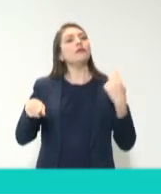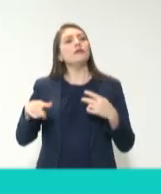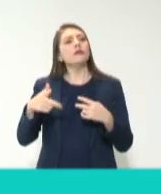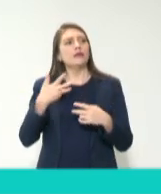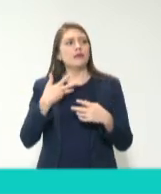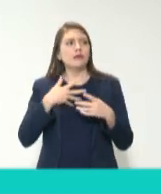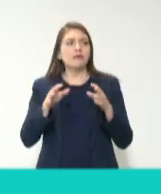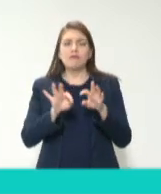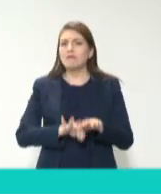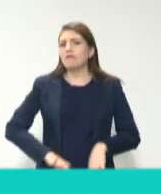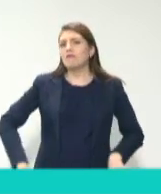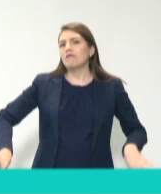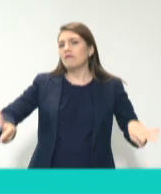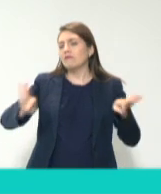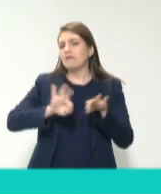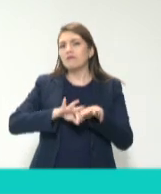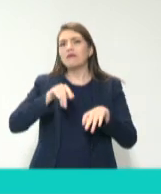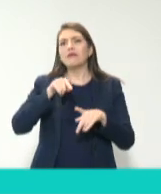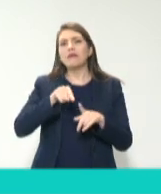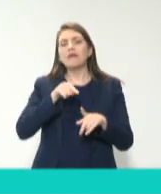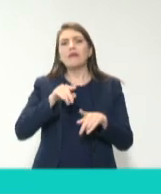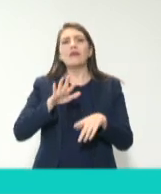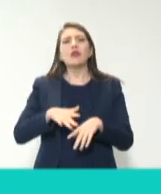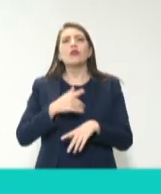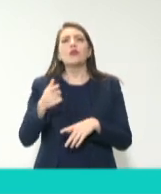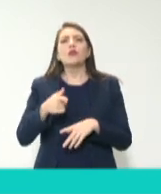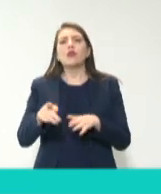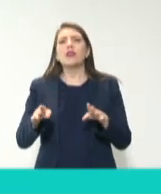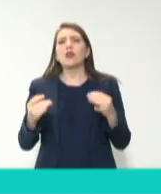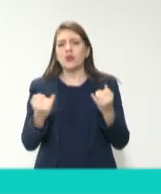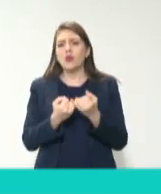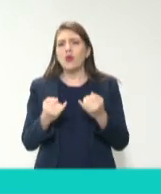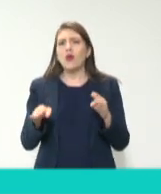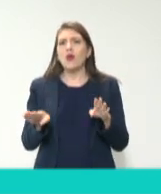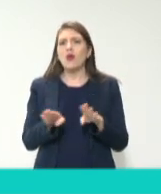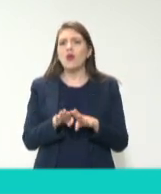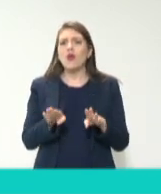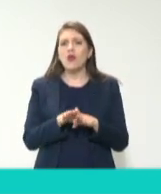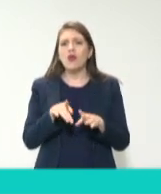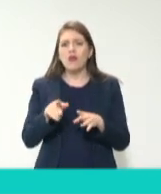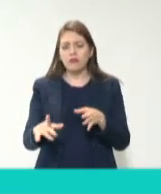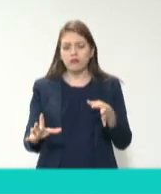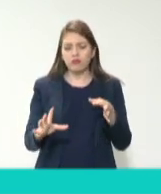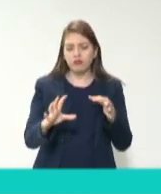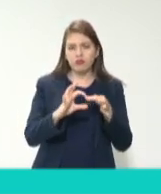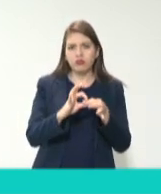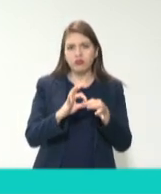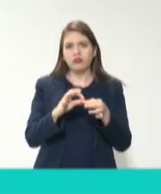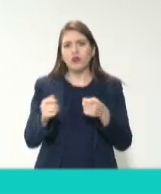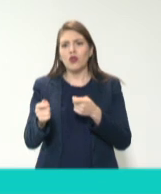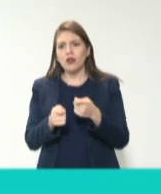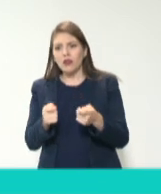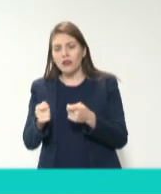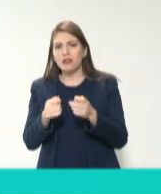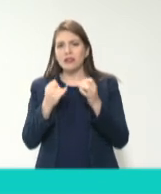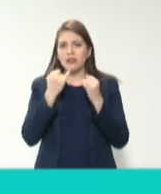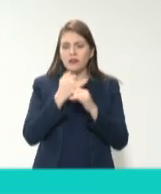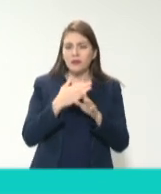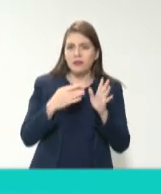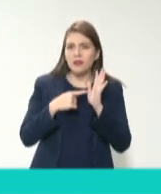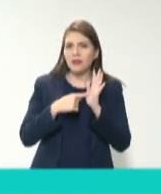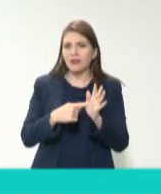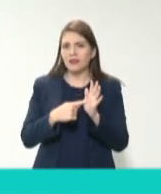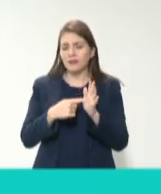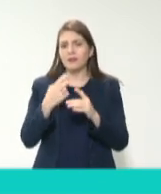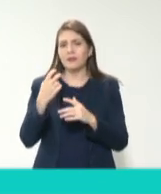importantísimo y cómo se liga con el control, la corrupción y la transparencia. Entonces,